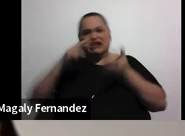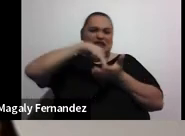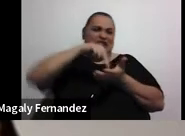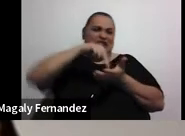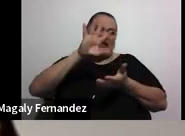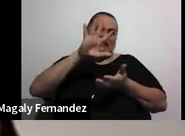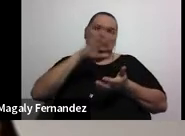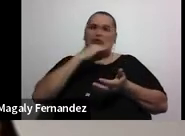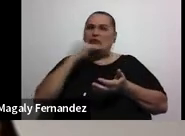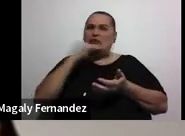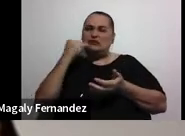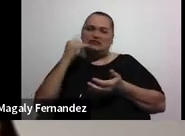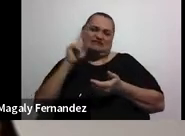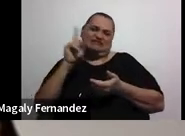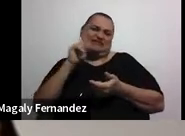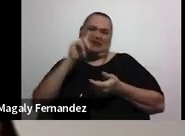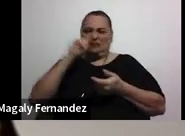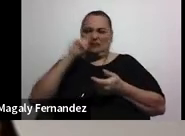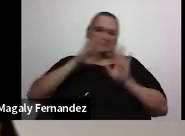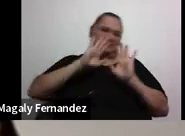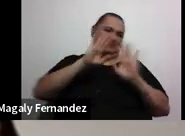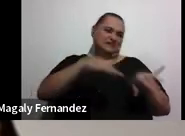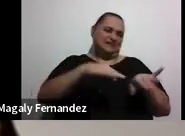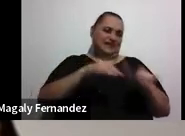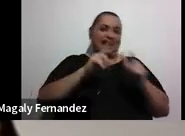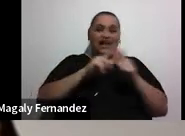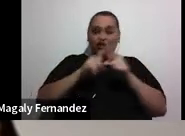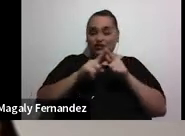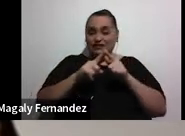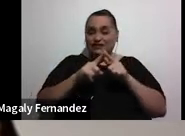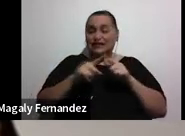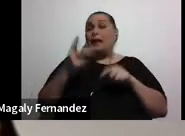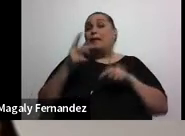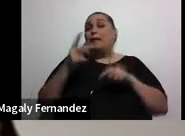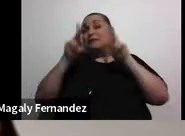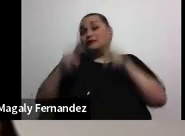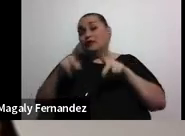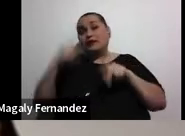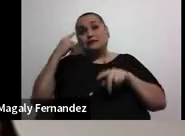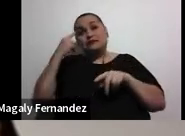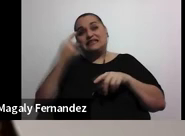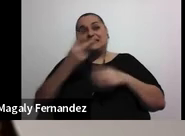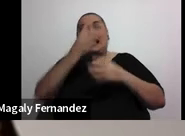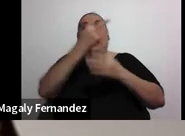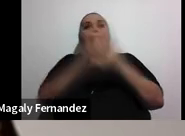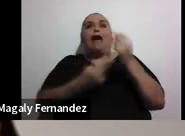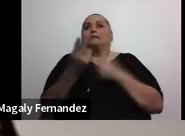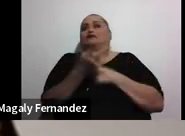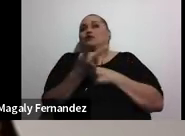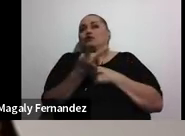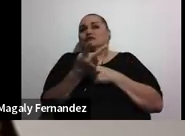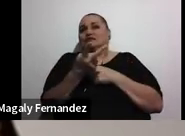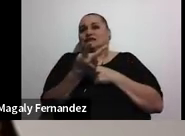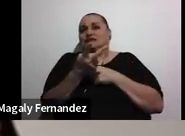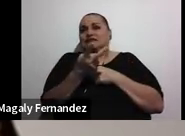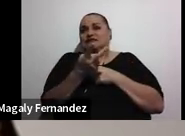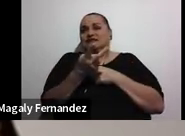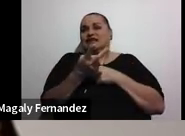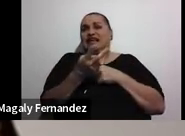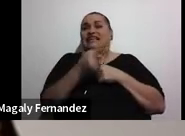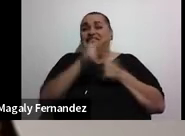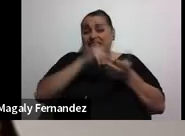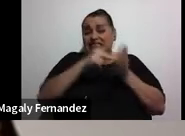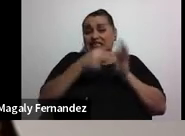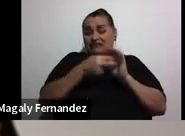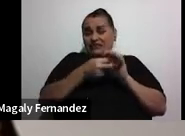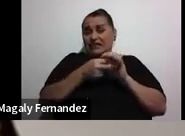vamos a ver entonces las personas que empiezan a tener ambivalencia y cuando hay una persona con ambivalencia yo lo celebro porque significa que